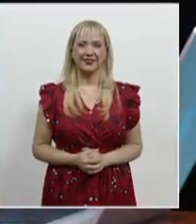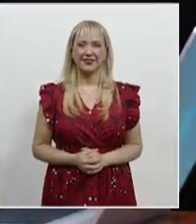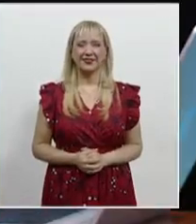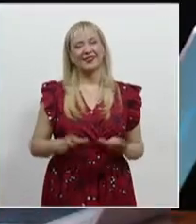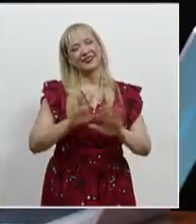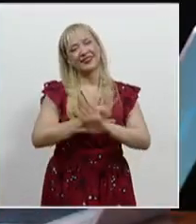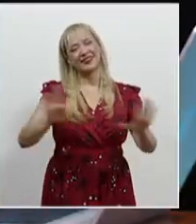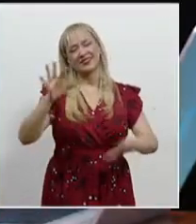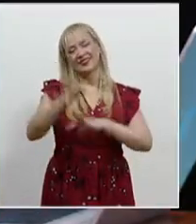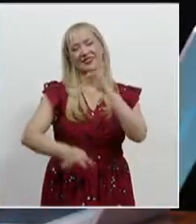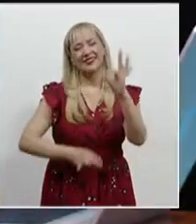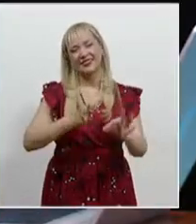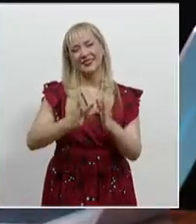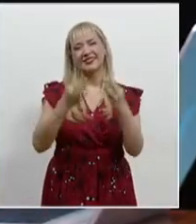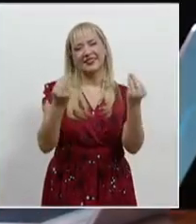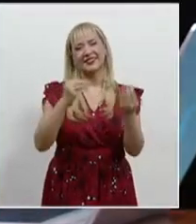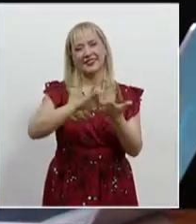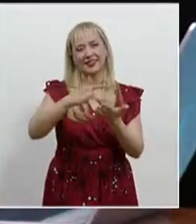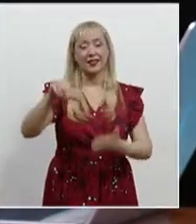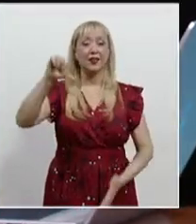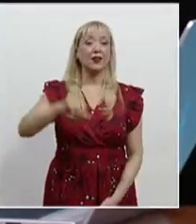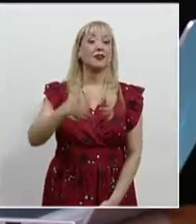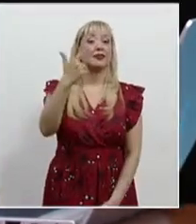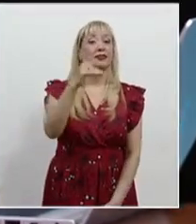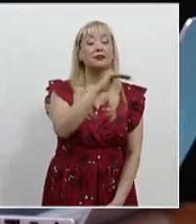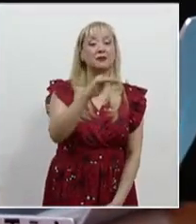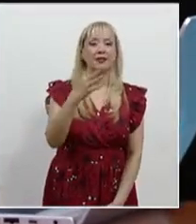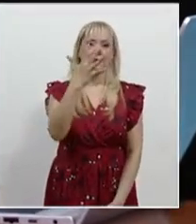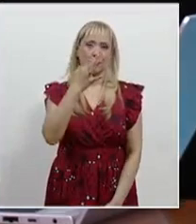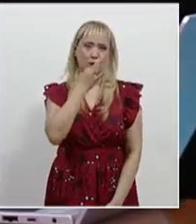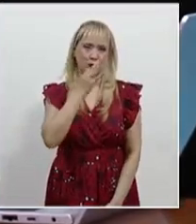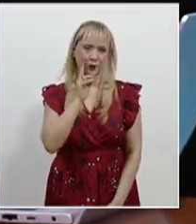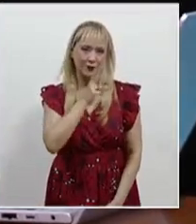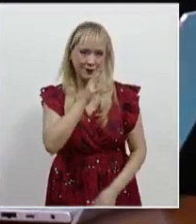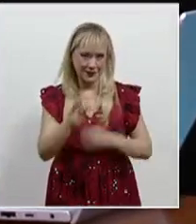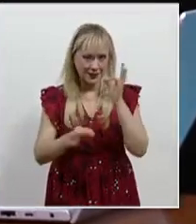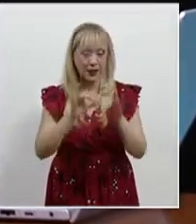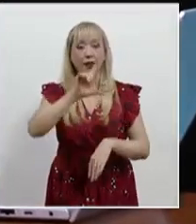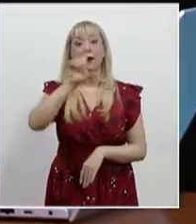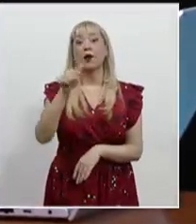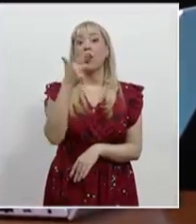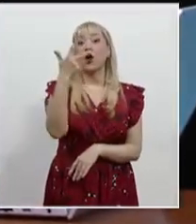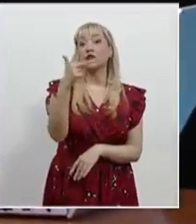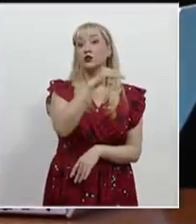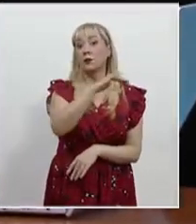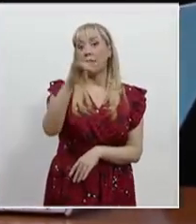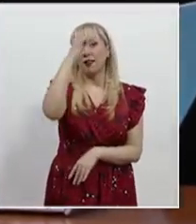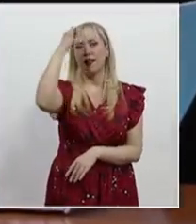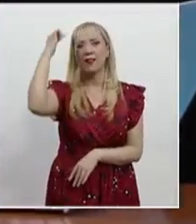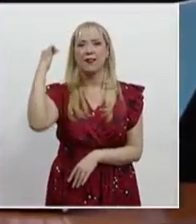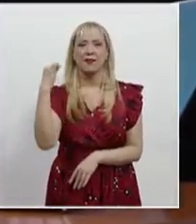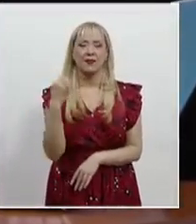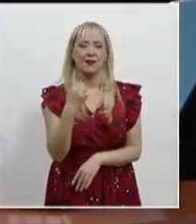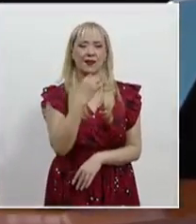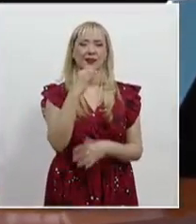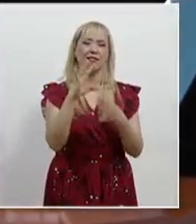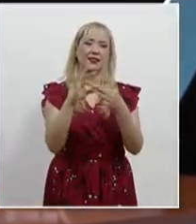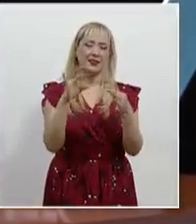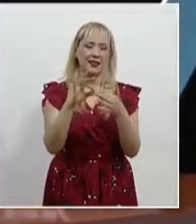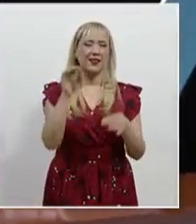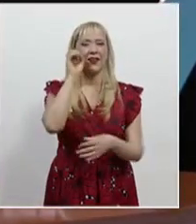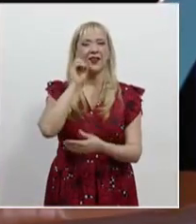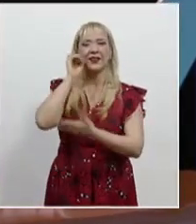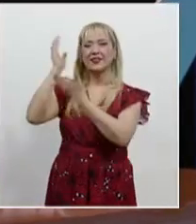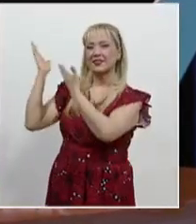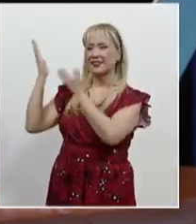Y ya nos vamos, pero no se pierda hoy a las 19.30 horas el avance informativo y a las 20.30 horas nuestro noticiario nocturno. Óscar